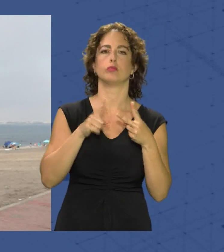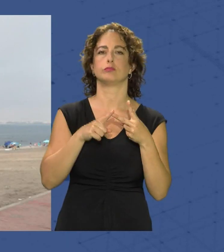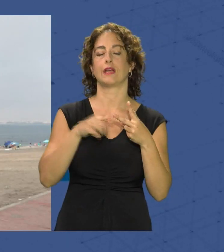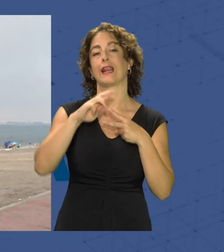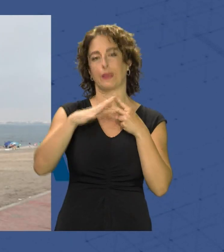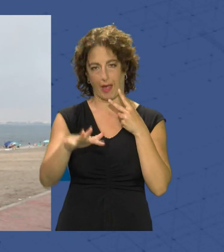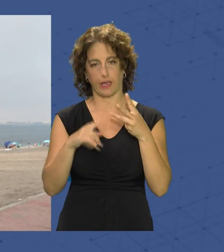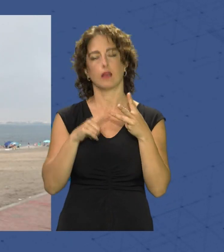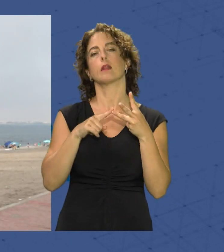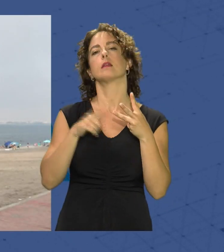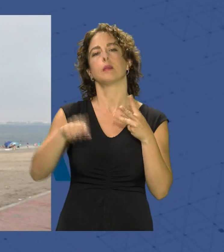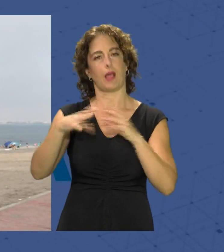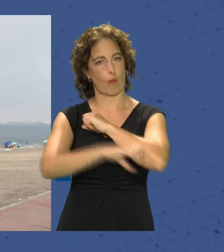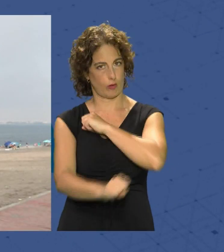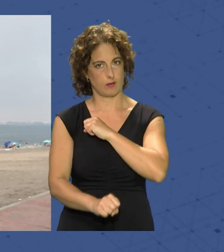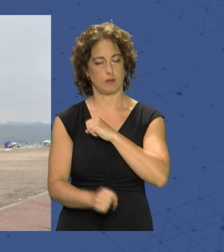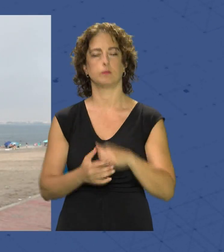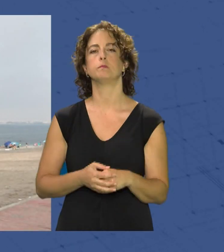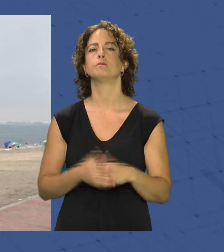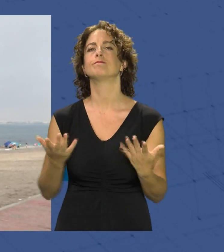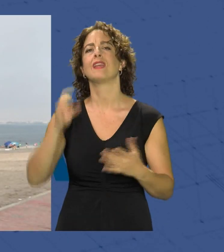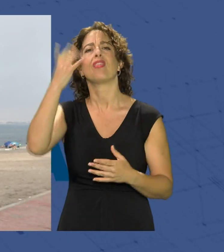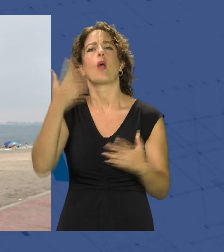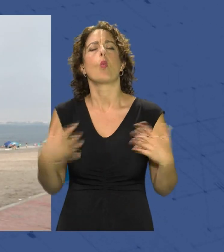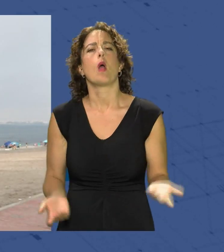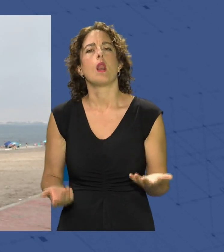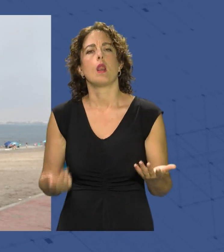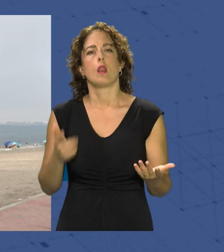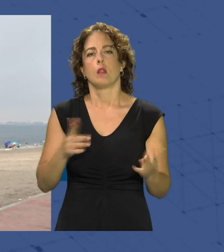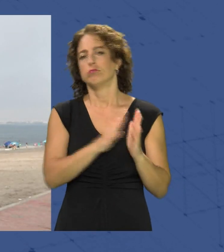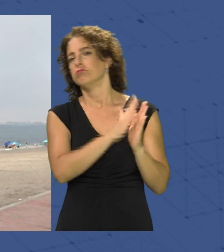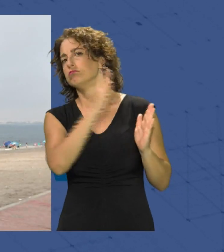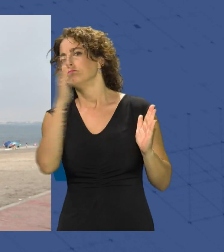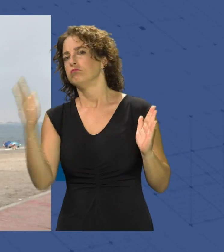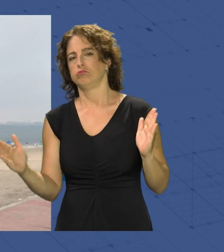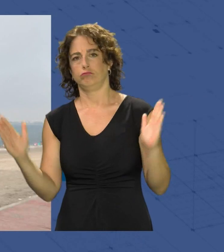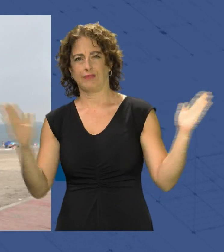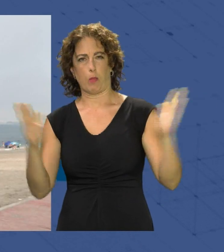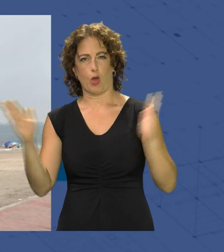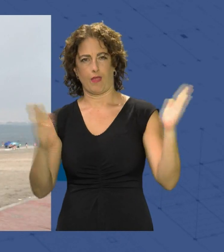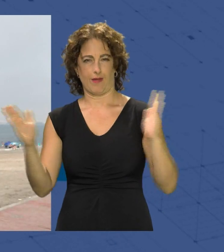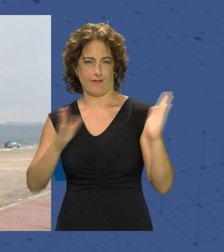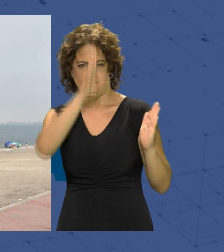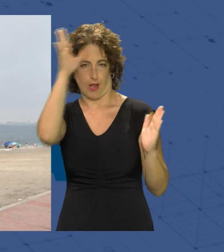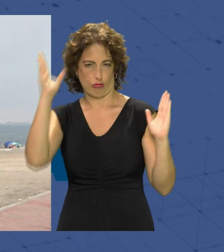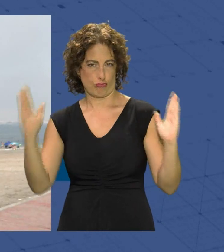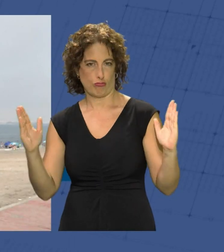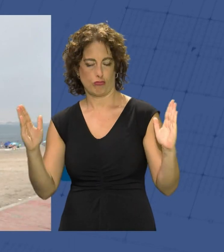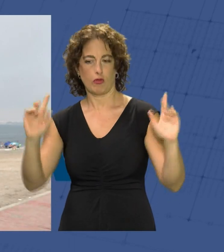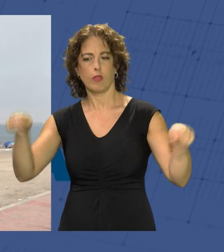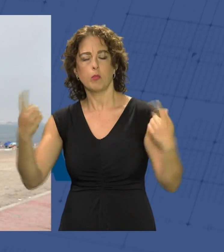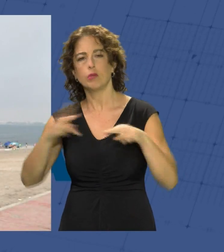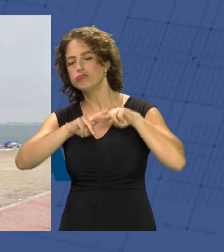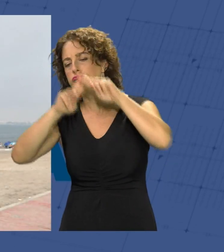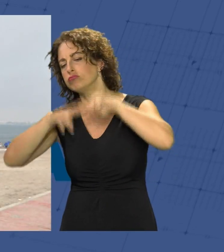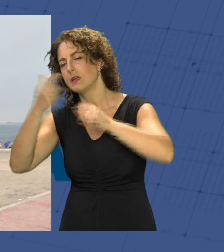Retamar donde estamos y también en Cabo de Gata. La idea, como decíamos, es que esté durante toda la temporada alta y al final podamos evaluar el